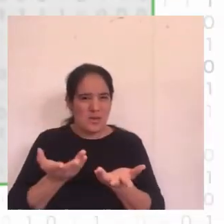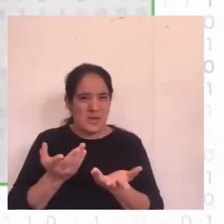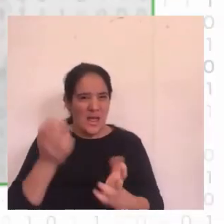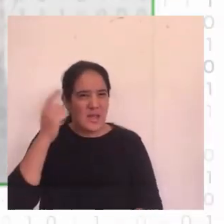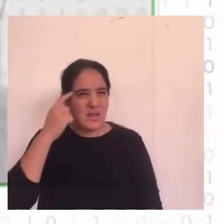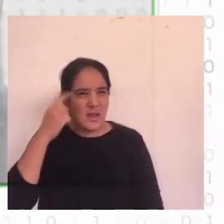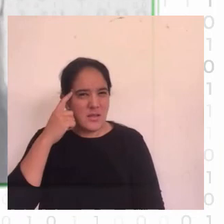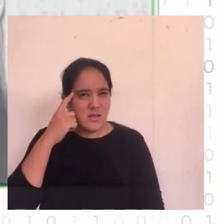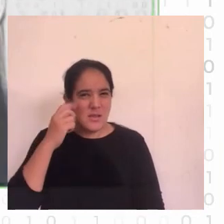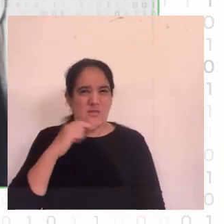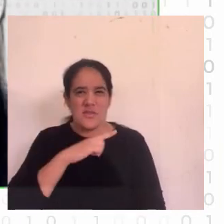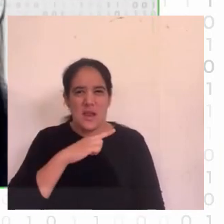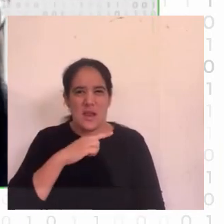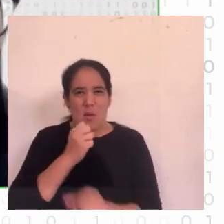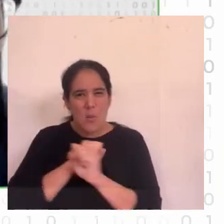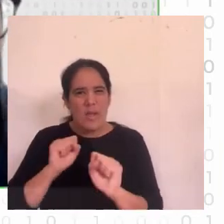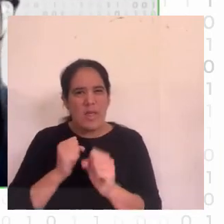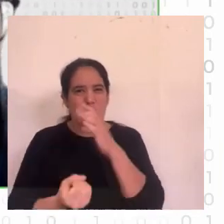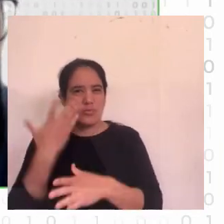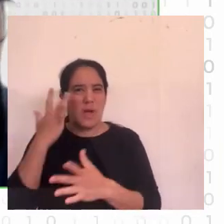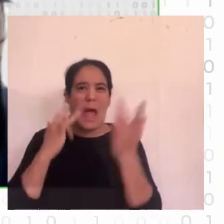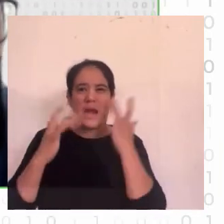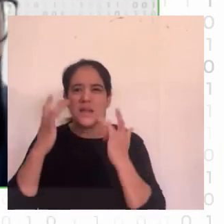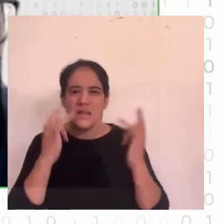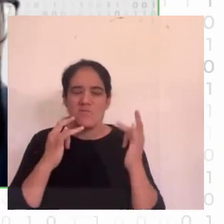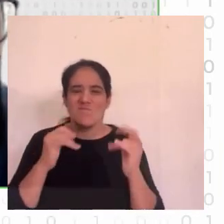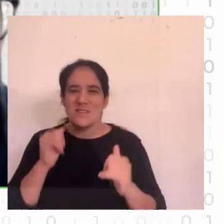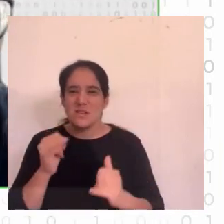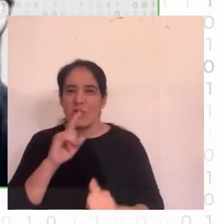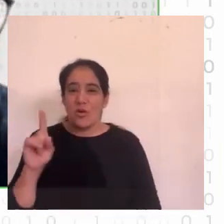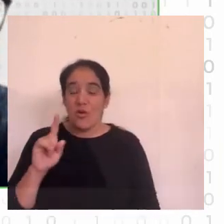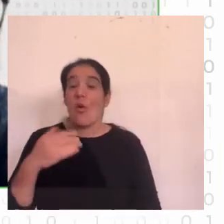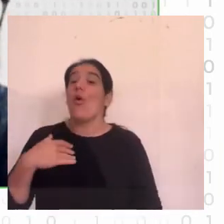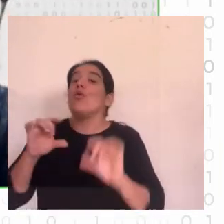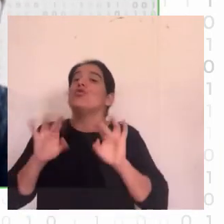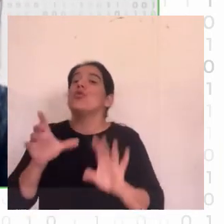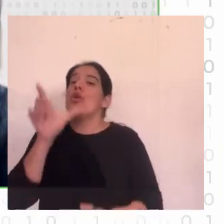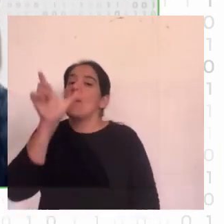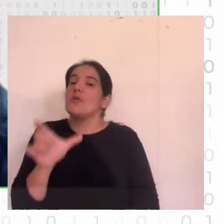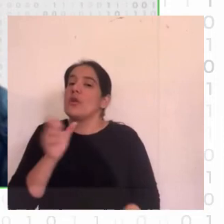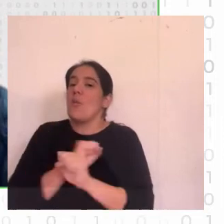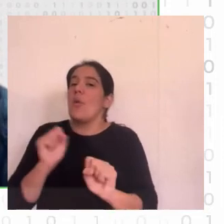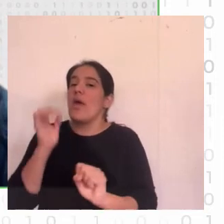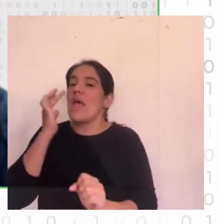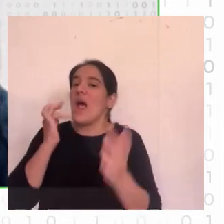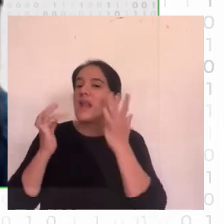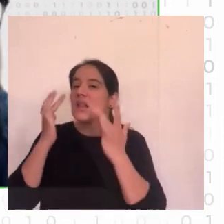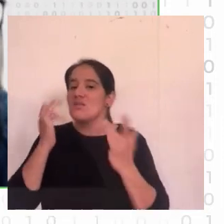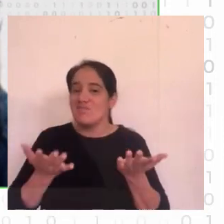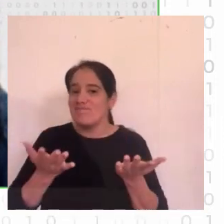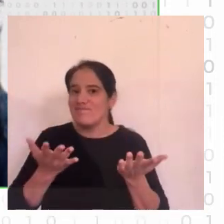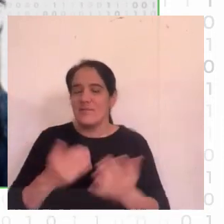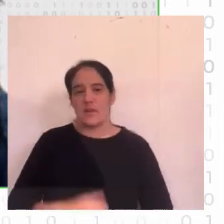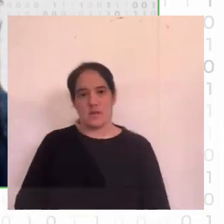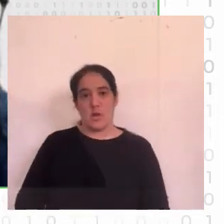ser creativa o no o si la creatividad viene solamente de las personas ahora invito a los panelistas a que prendan la cámara si están por acá